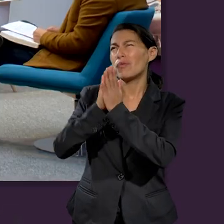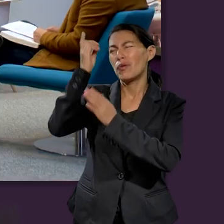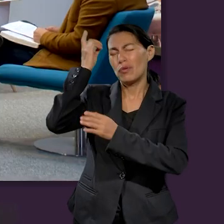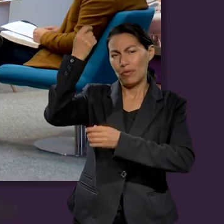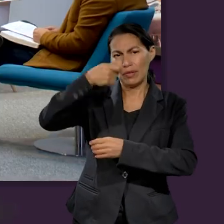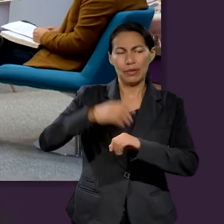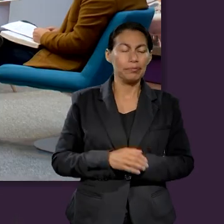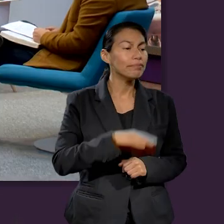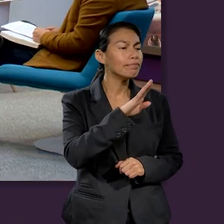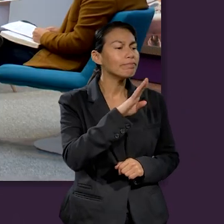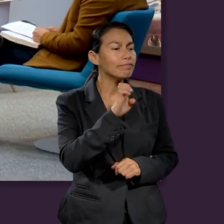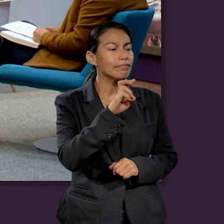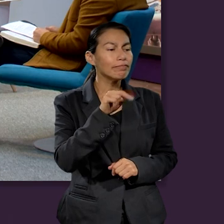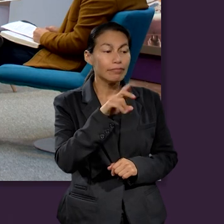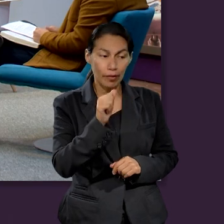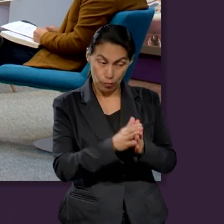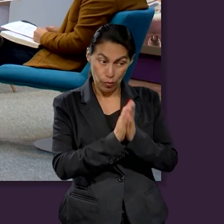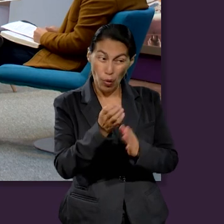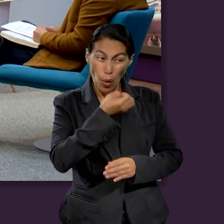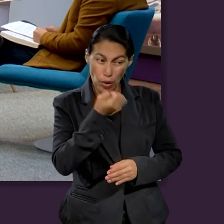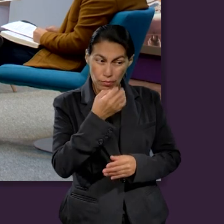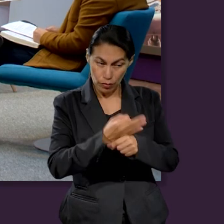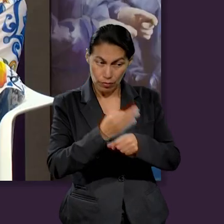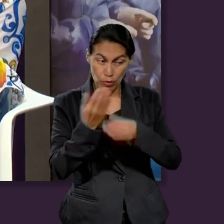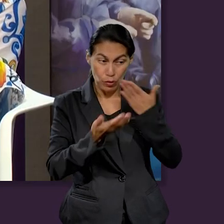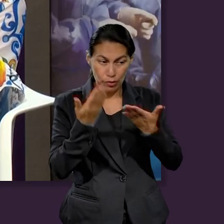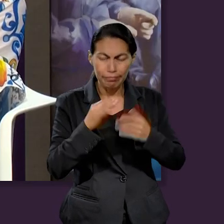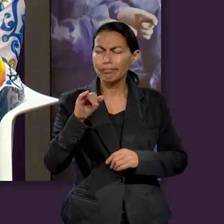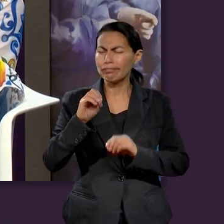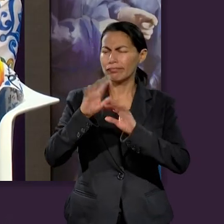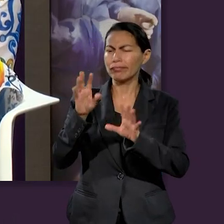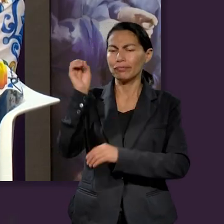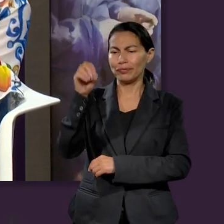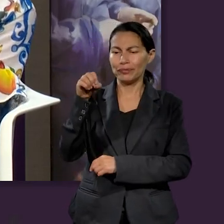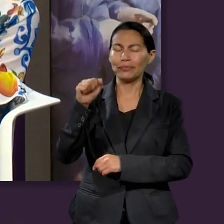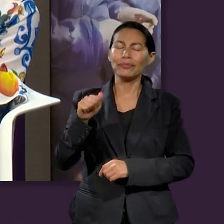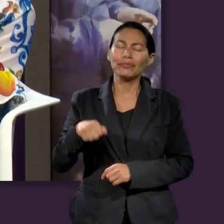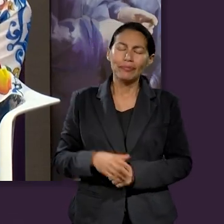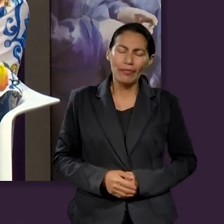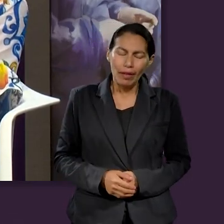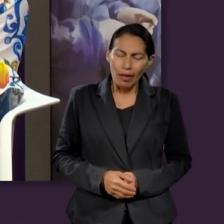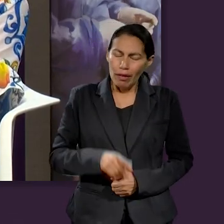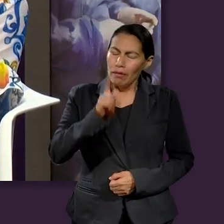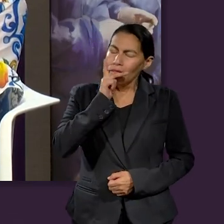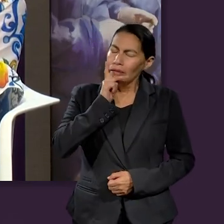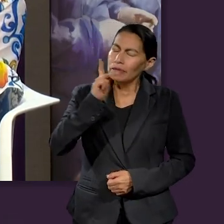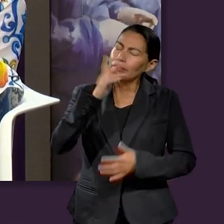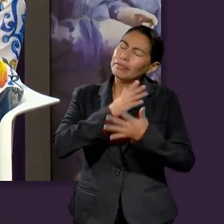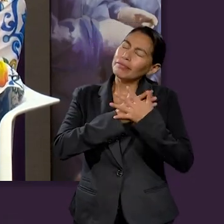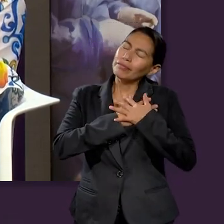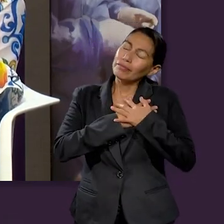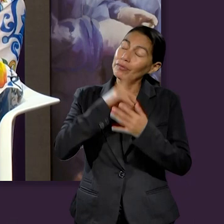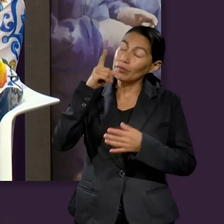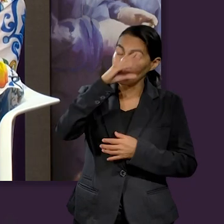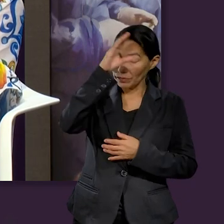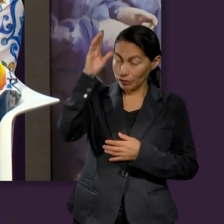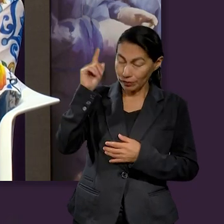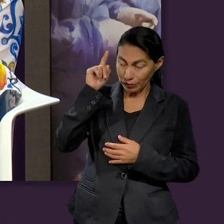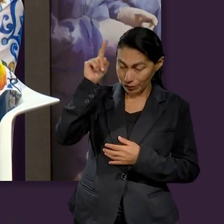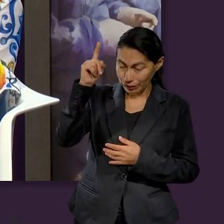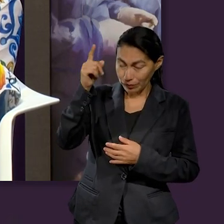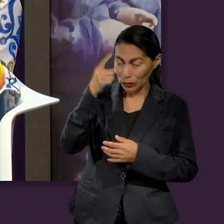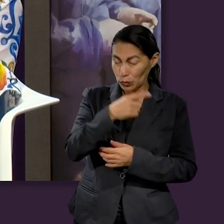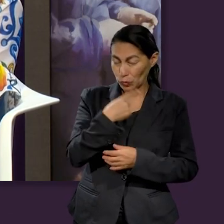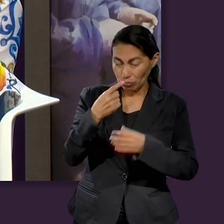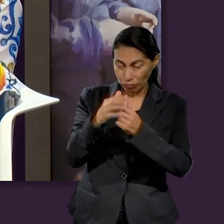favor dirigirnos en oración para este estudio que vamos a hacer? Claro, claro que sí. Vamos a inclinar nuestro rostro para ahora. Amante Padre que estás en el cielo, alabado y